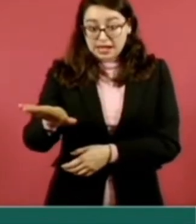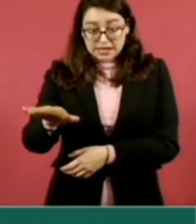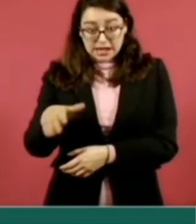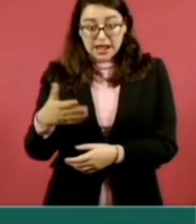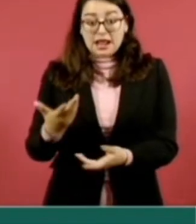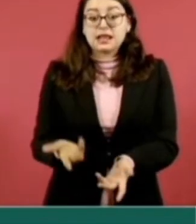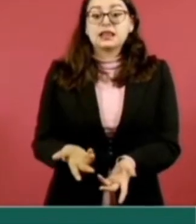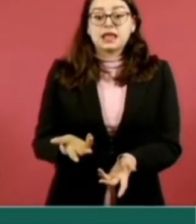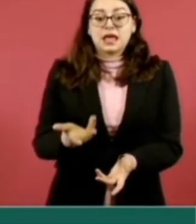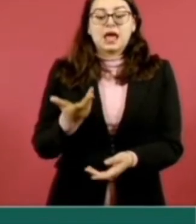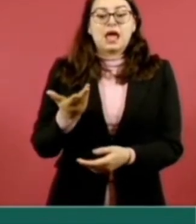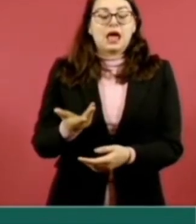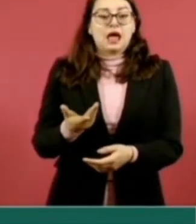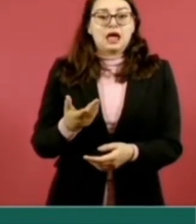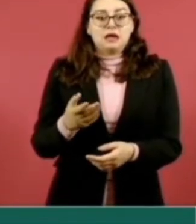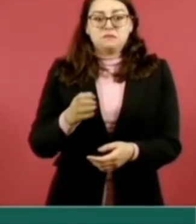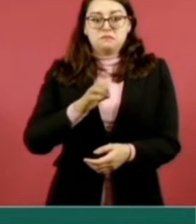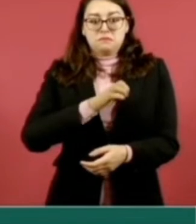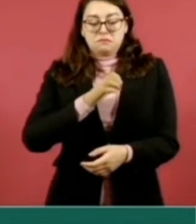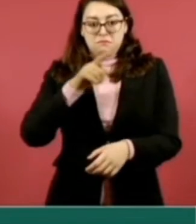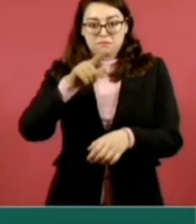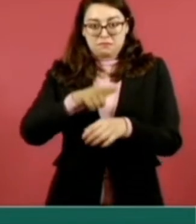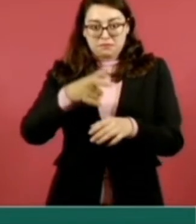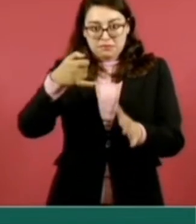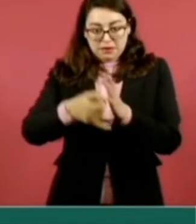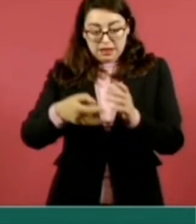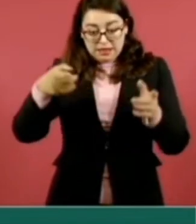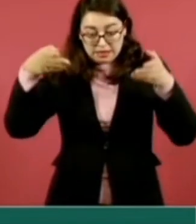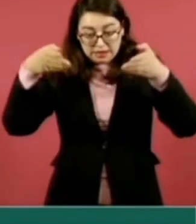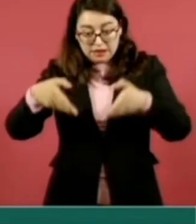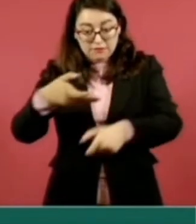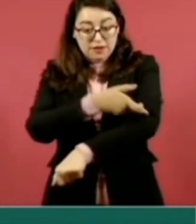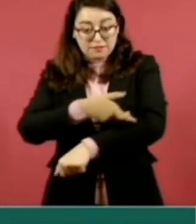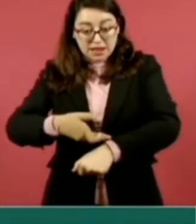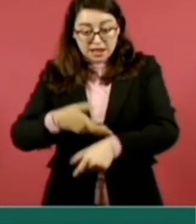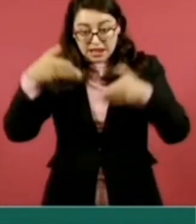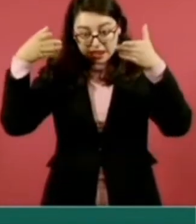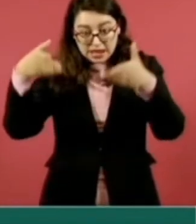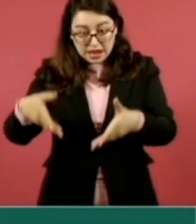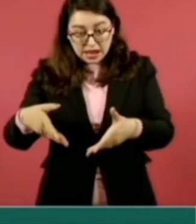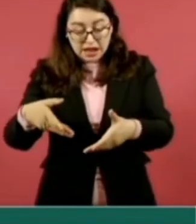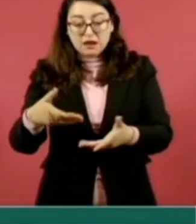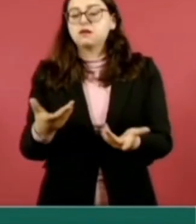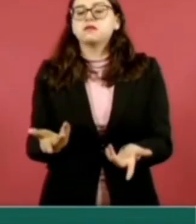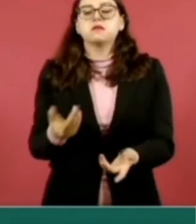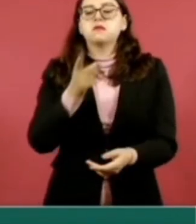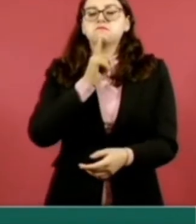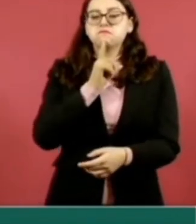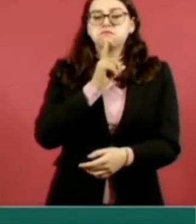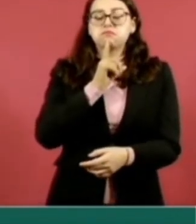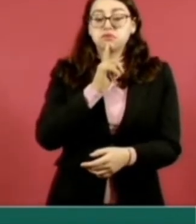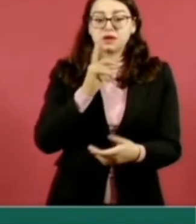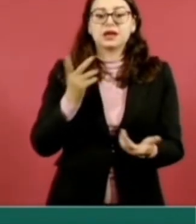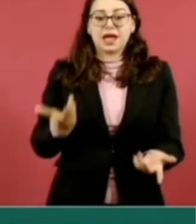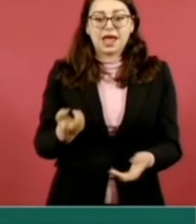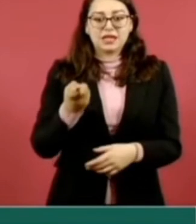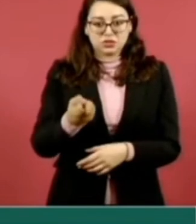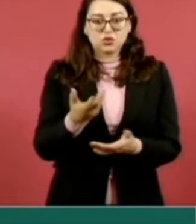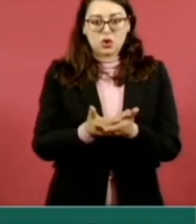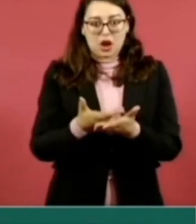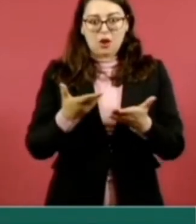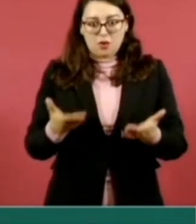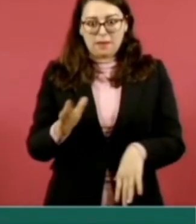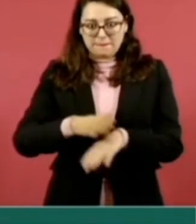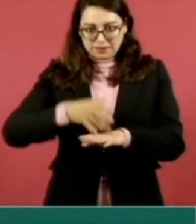daba con médicos generales y no la consulta de medicina familiar, que es más amplia y puede atender más enfermedades. La cirugía pasó de